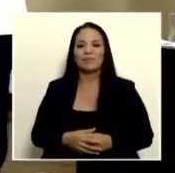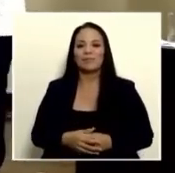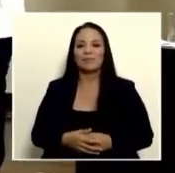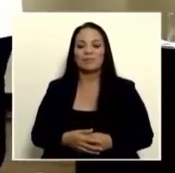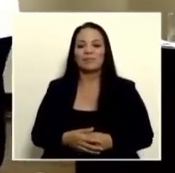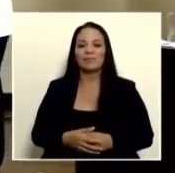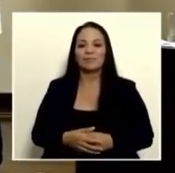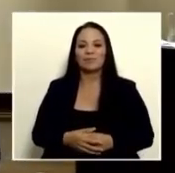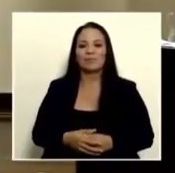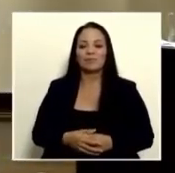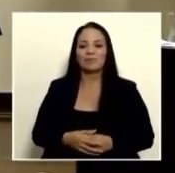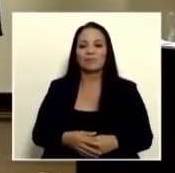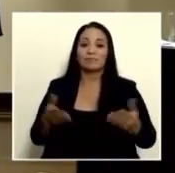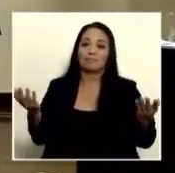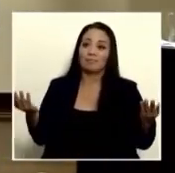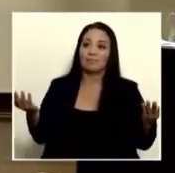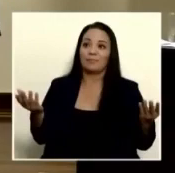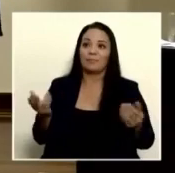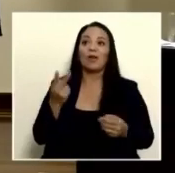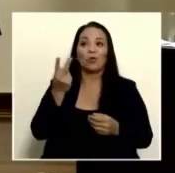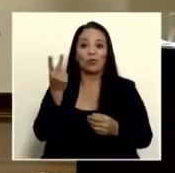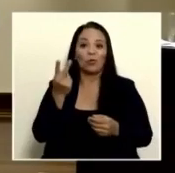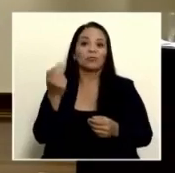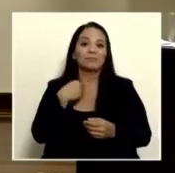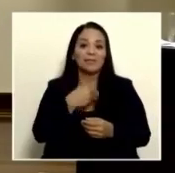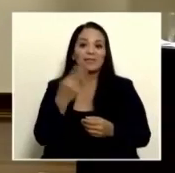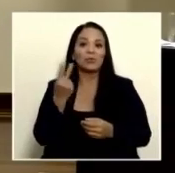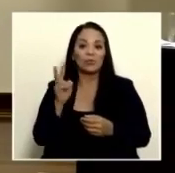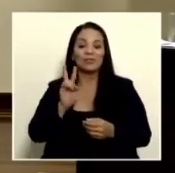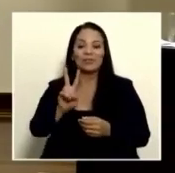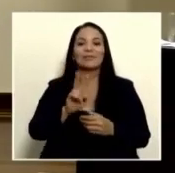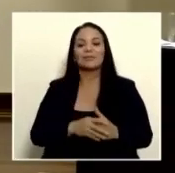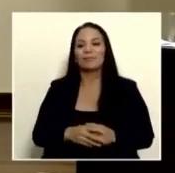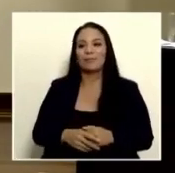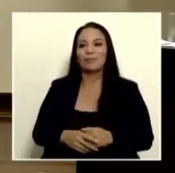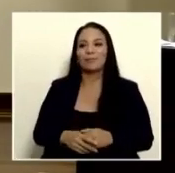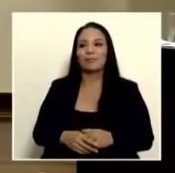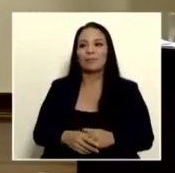porque eso les cae a los dos yo diría que